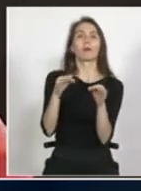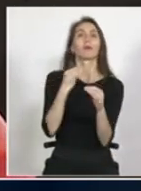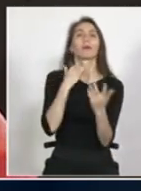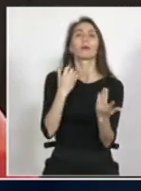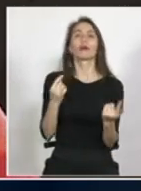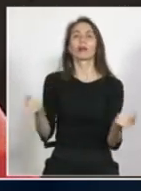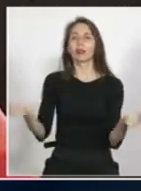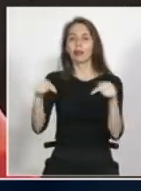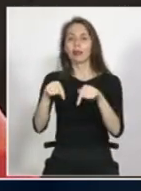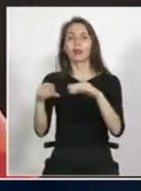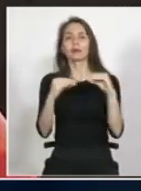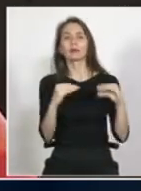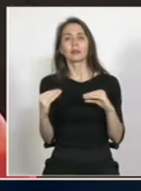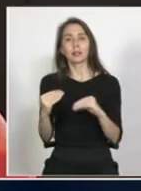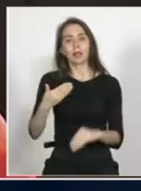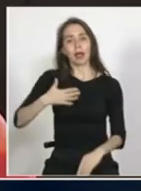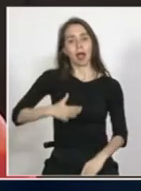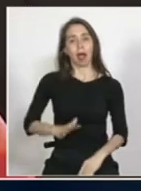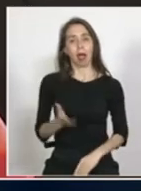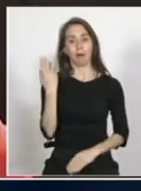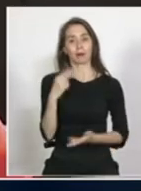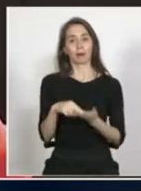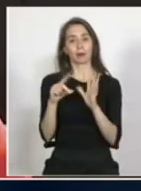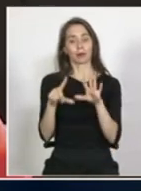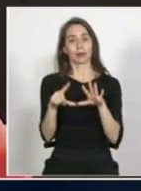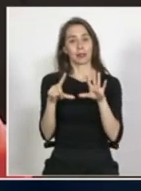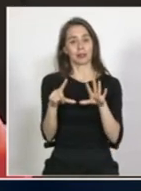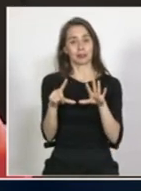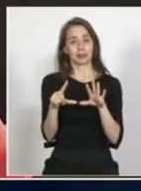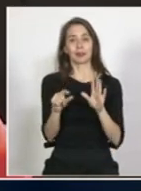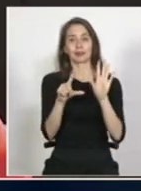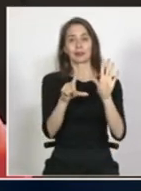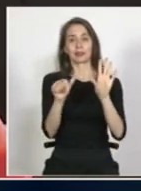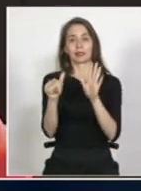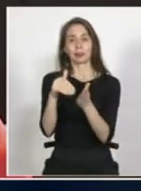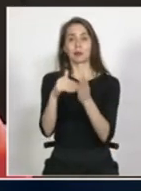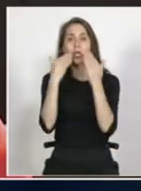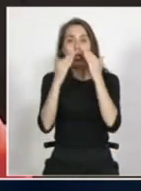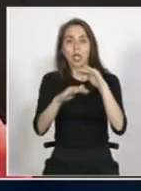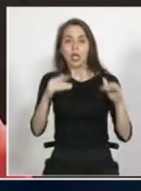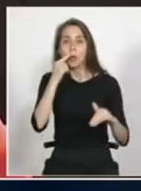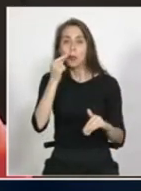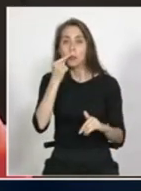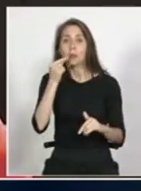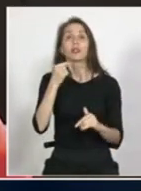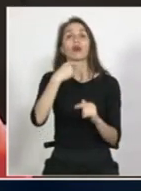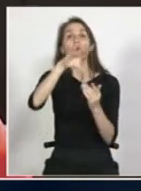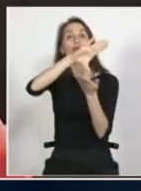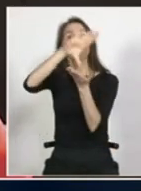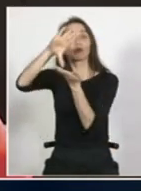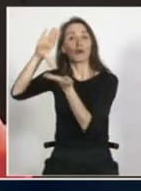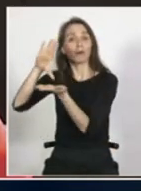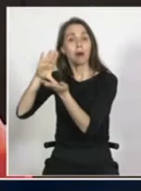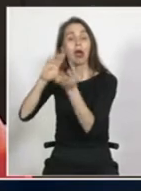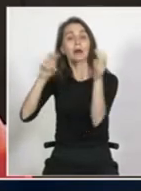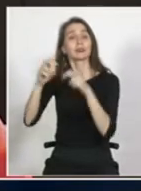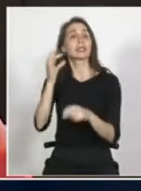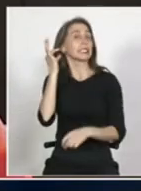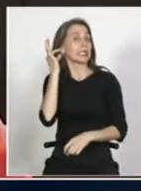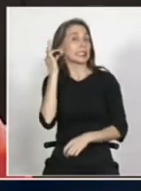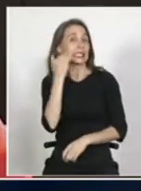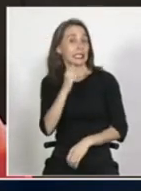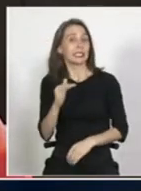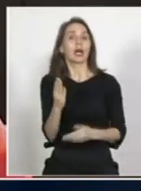acá. En abril de 2017, cerca de 76.000 niños migrantes estaban matriculados en escuelas municipales y